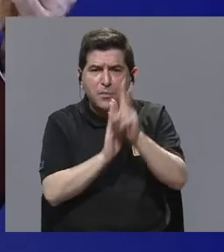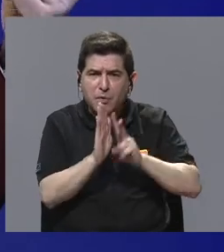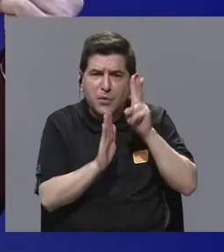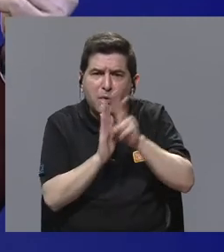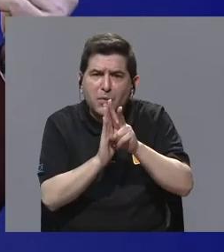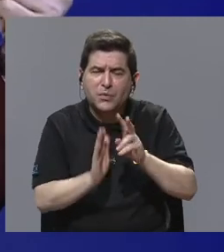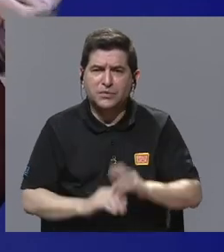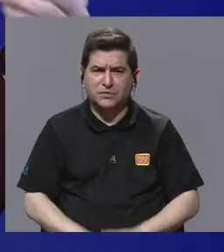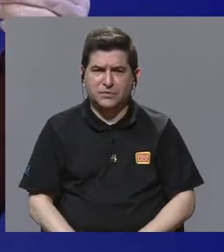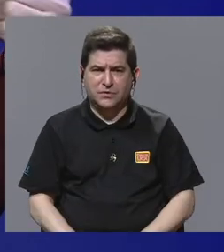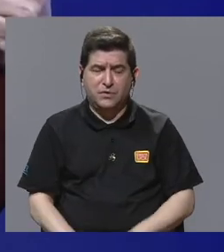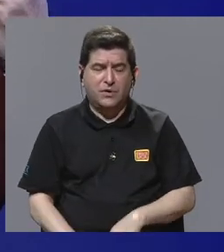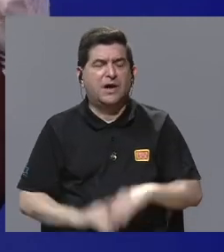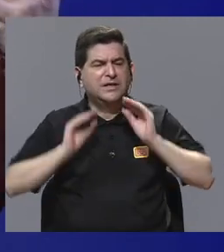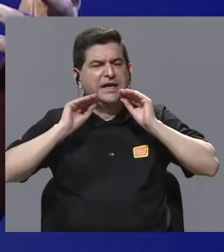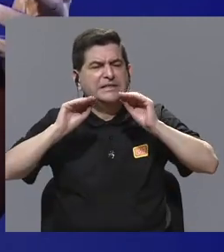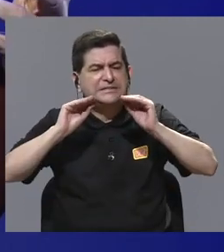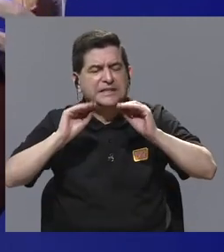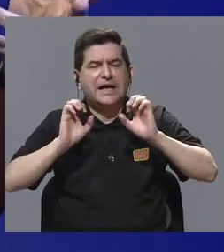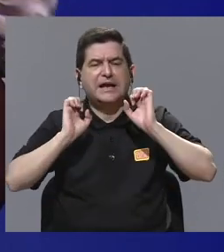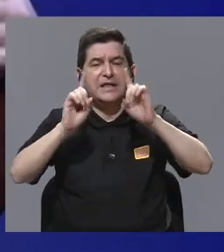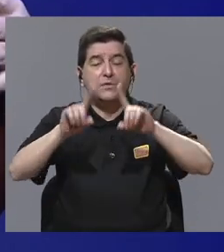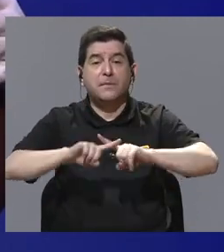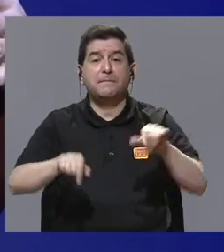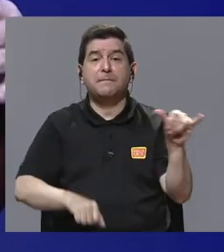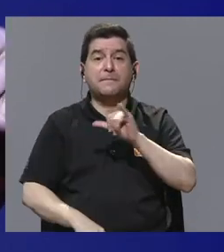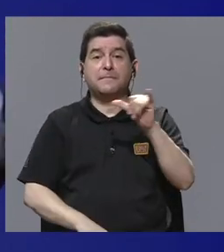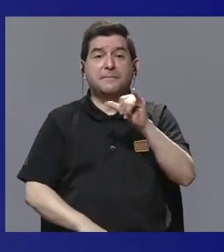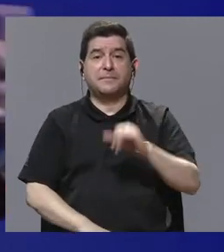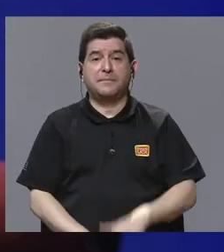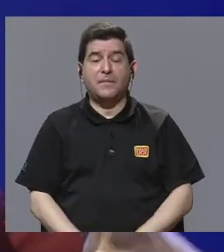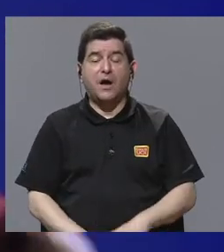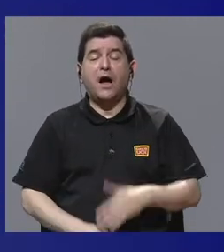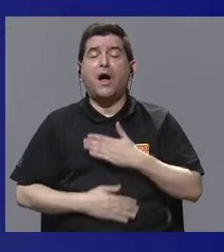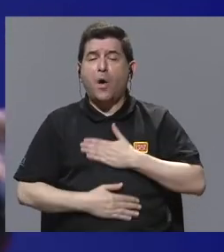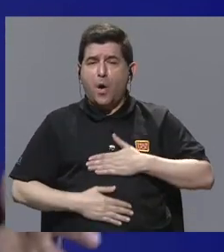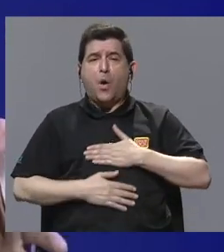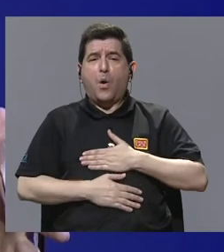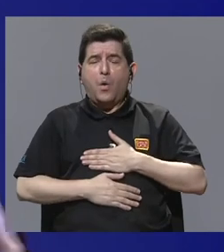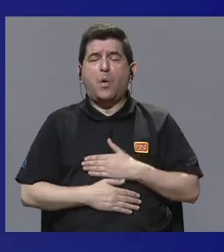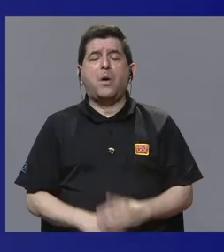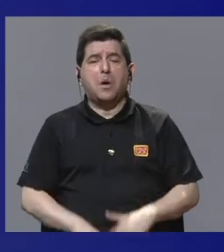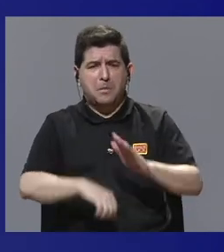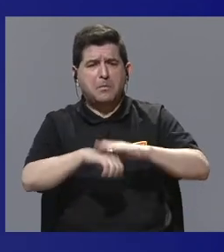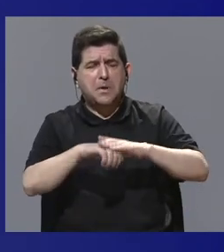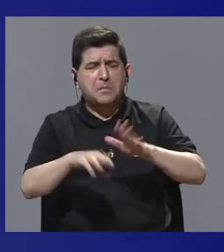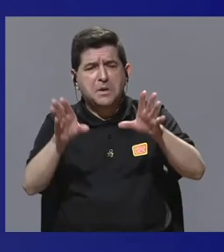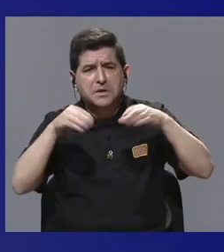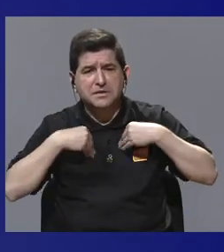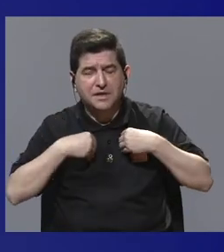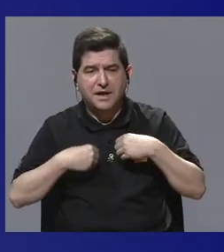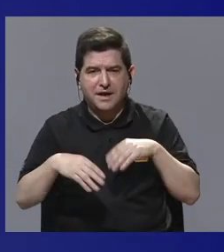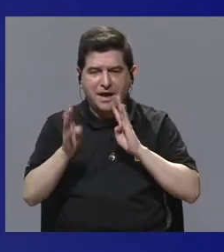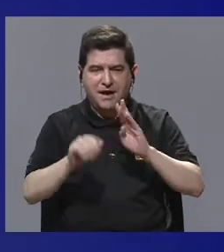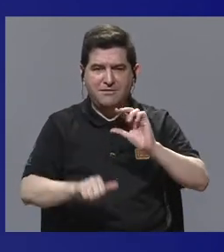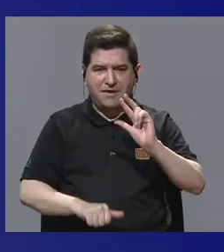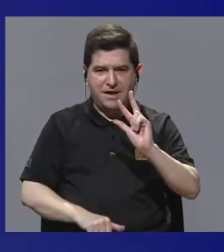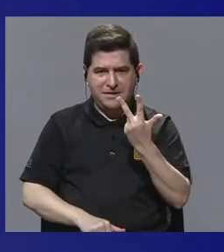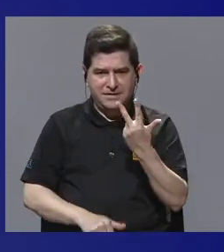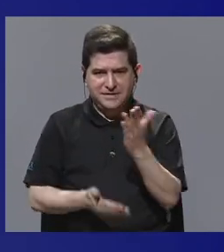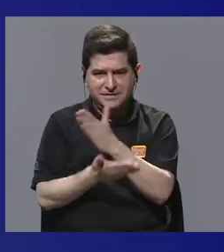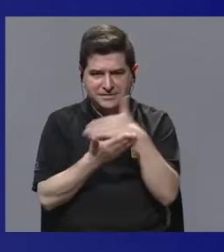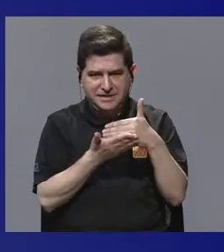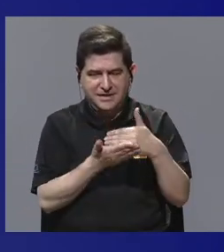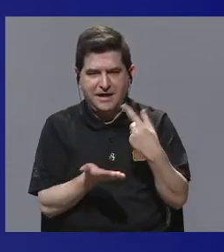que enseñe, que eduque, pero que al mismo tiempo sea entretenido, sea potable. De eso vamos a hablar en el tercer bloque, en